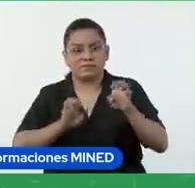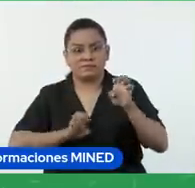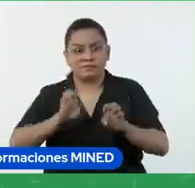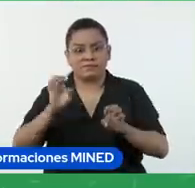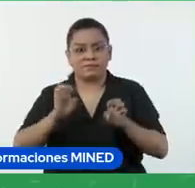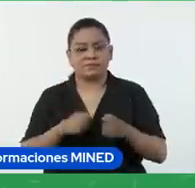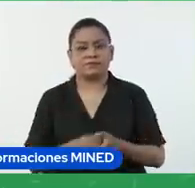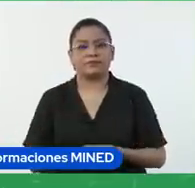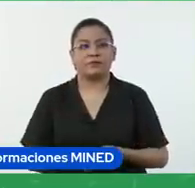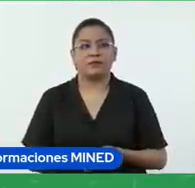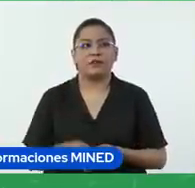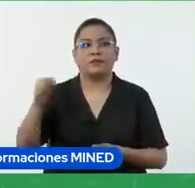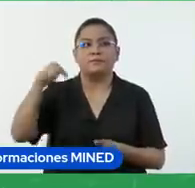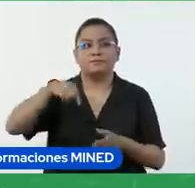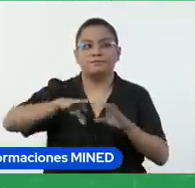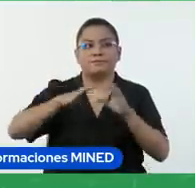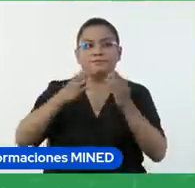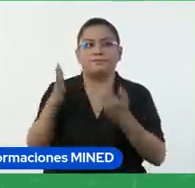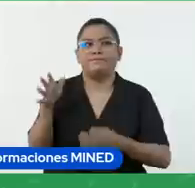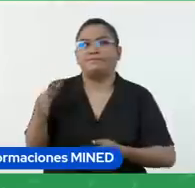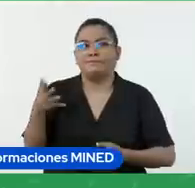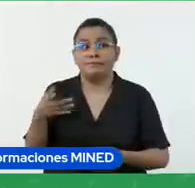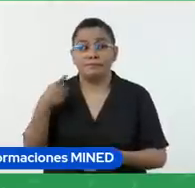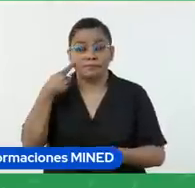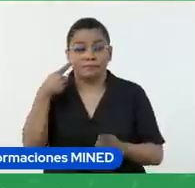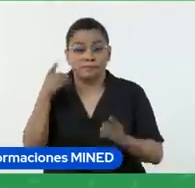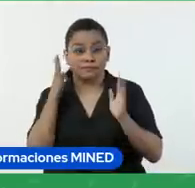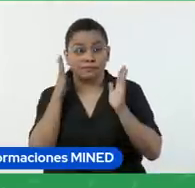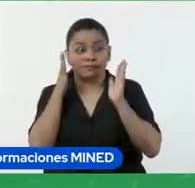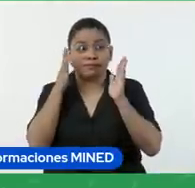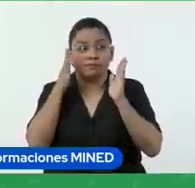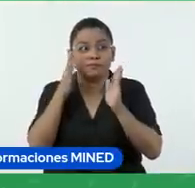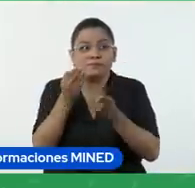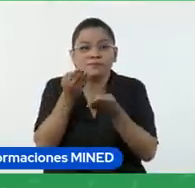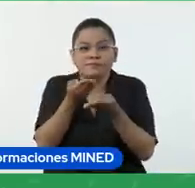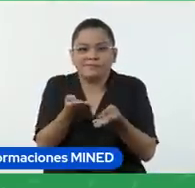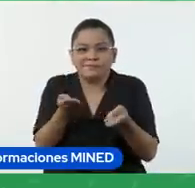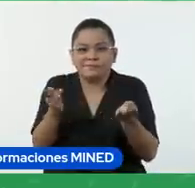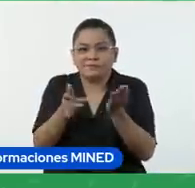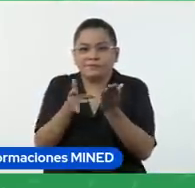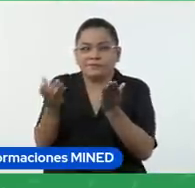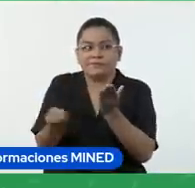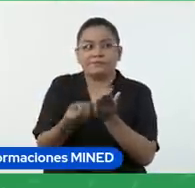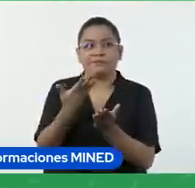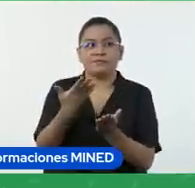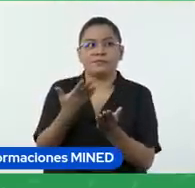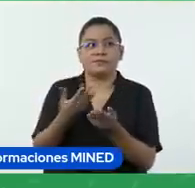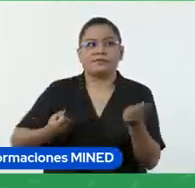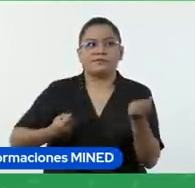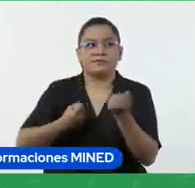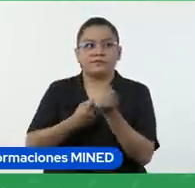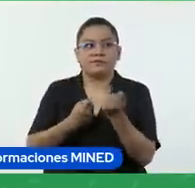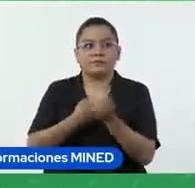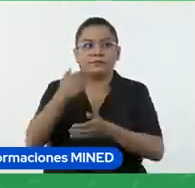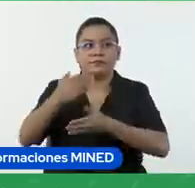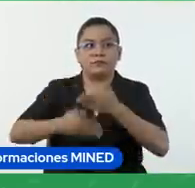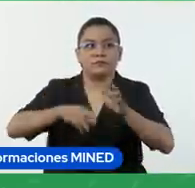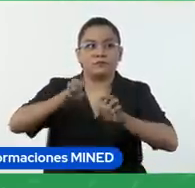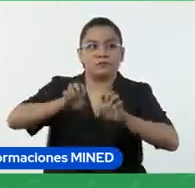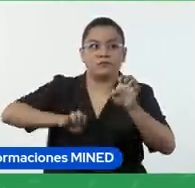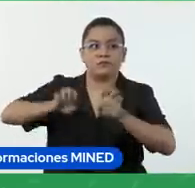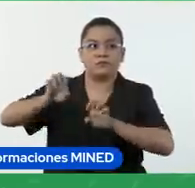En esta sesión, nos enfocaremos en algunas herramientas digitales que nos apoyan en el proceso de evaluación,